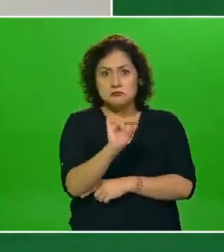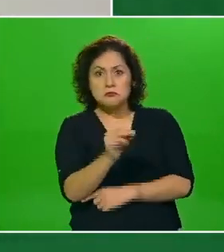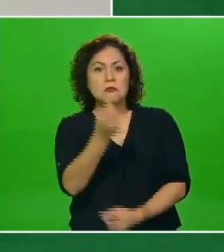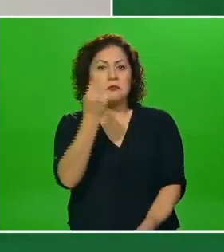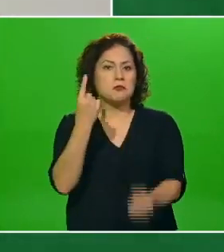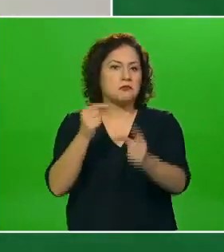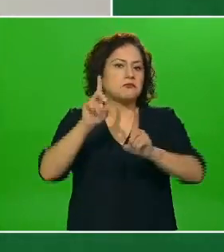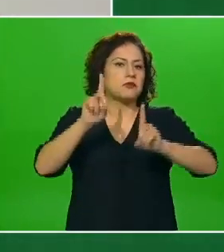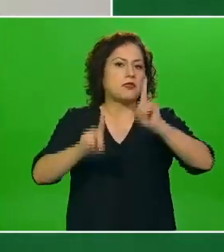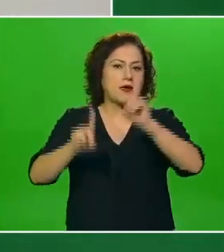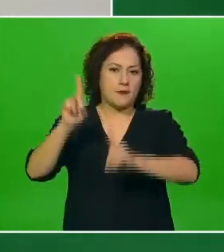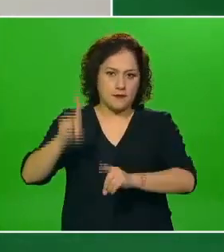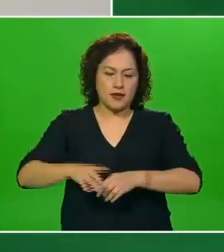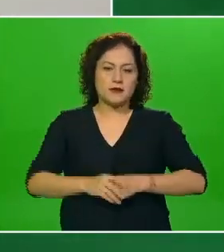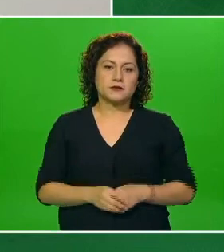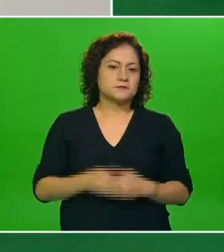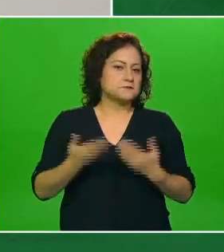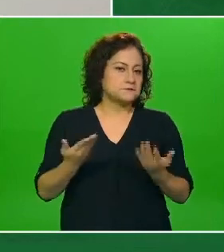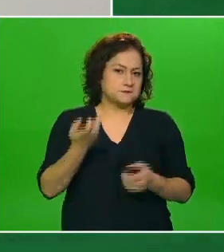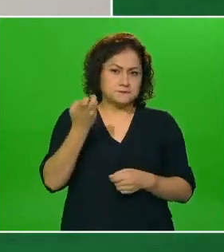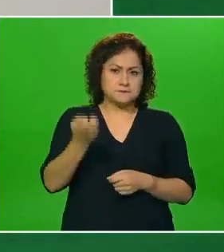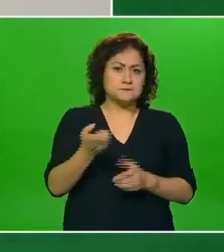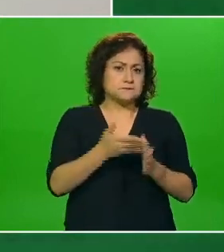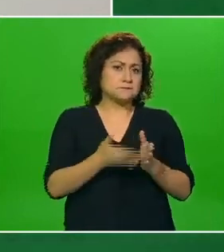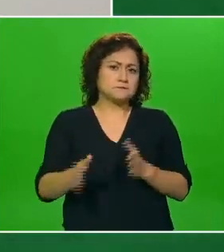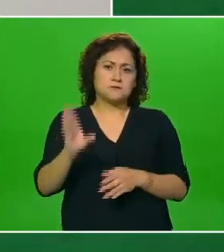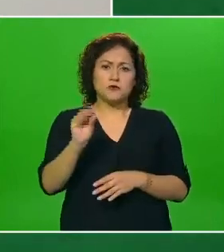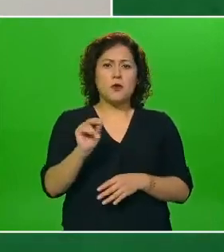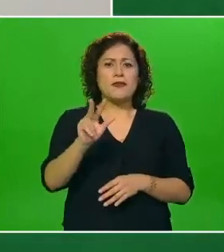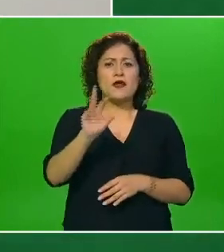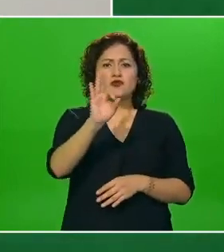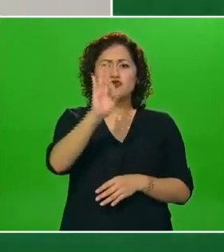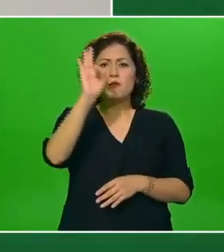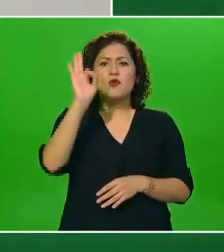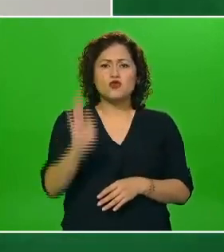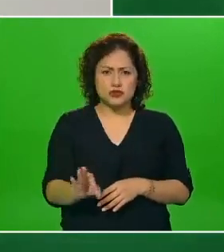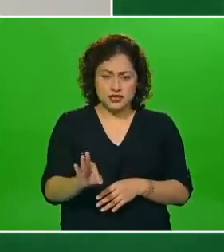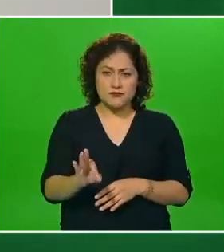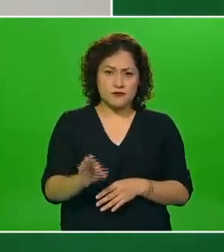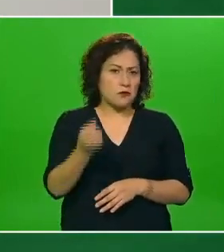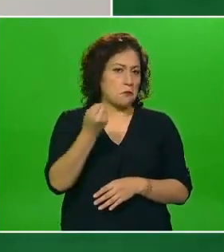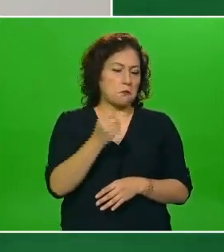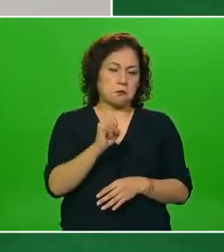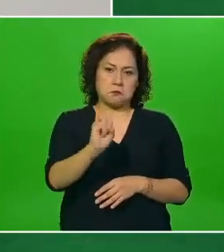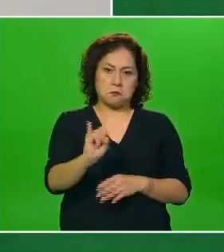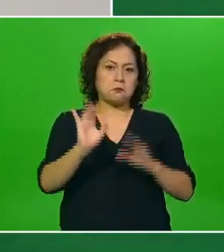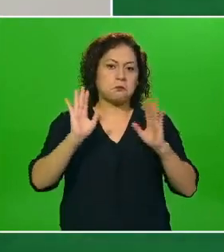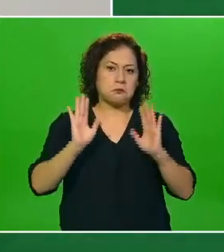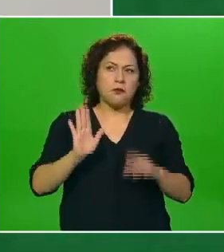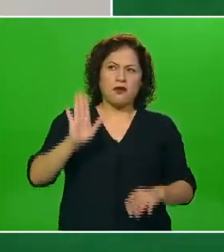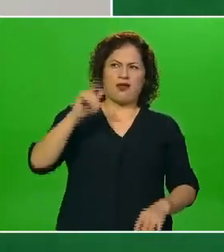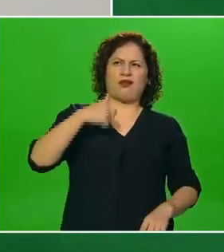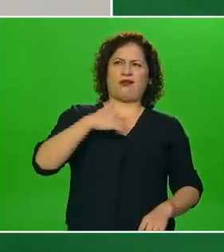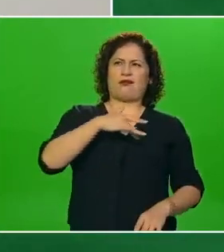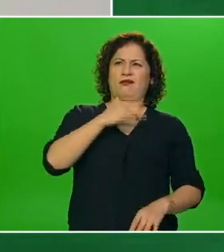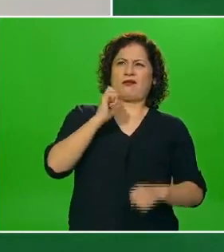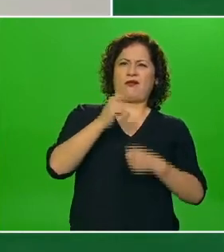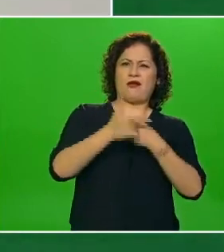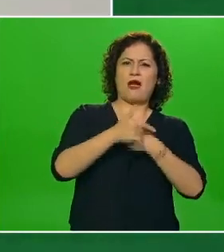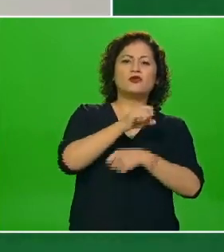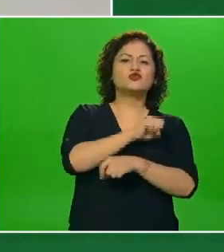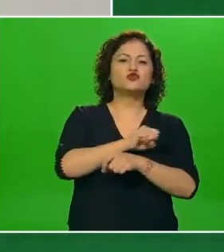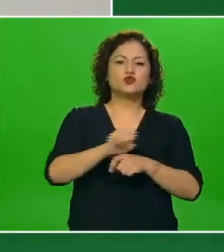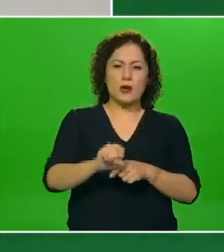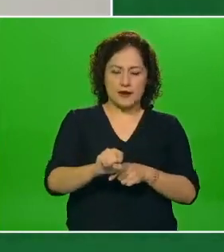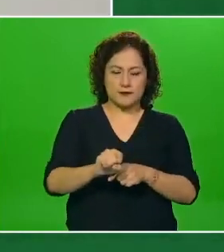que realmente hemos tenido en el 98% de las personas que hasta el momento han manifestado un evento supuestamente